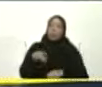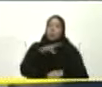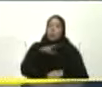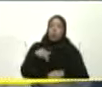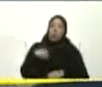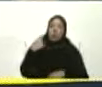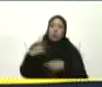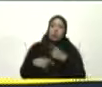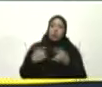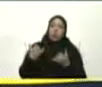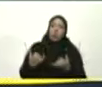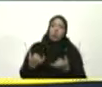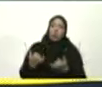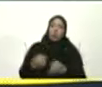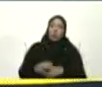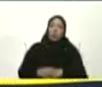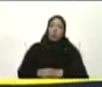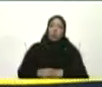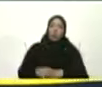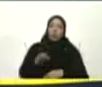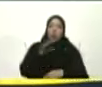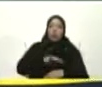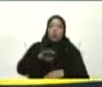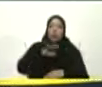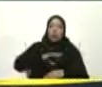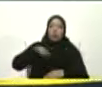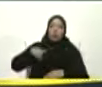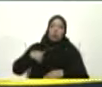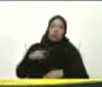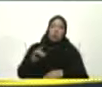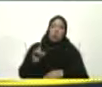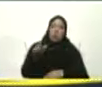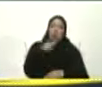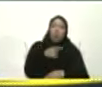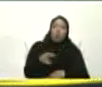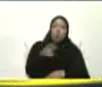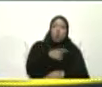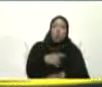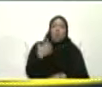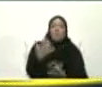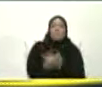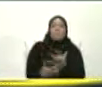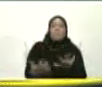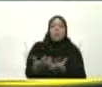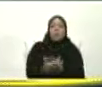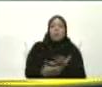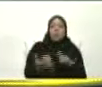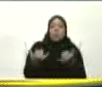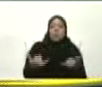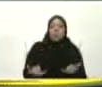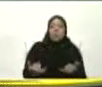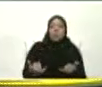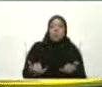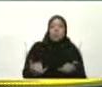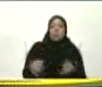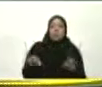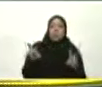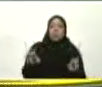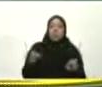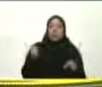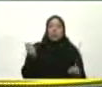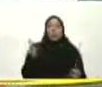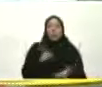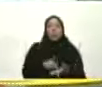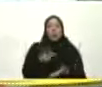Por una nueva cultura De ubicar Problemas Y ubicar soluciones Y hacer